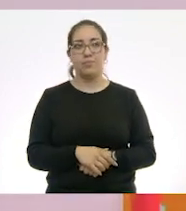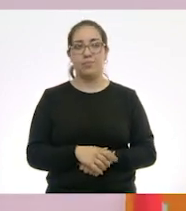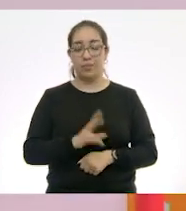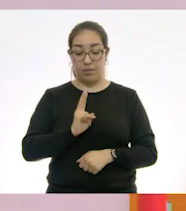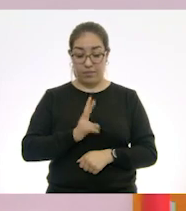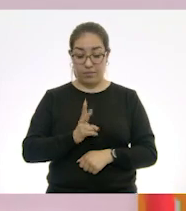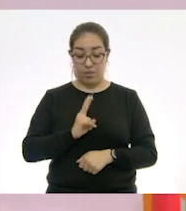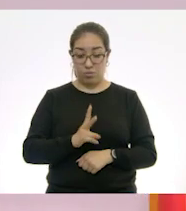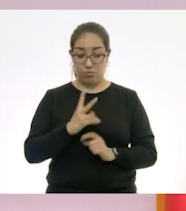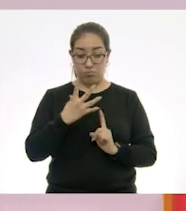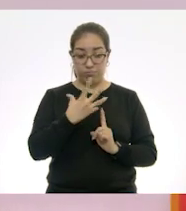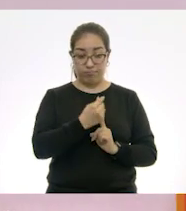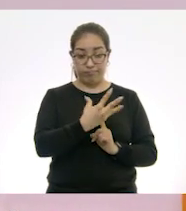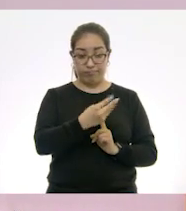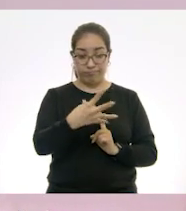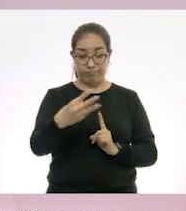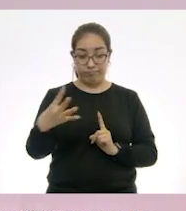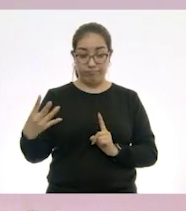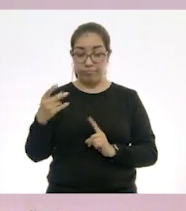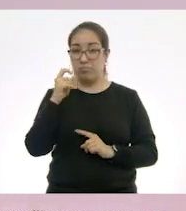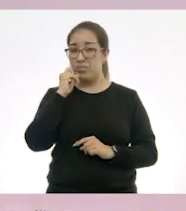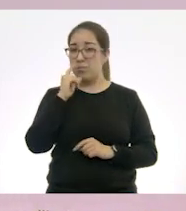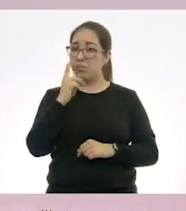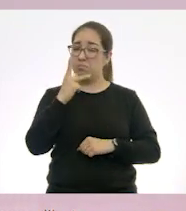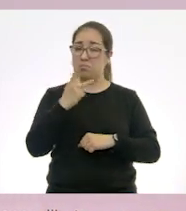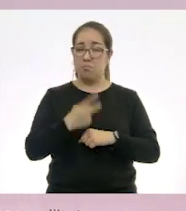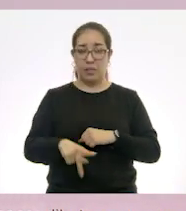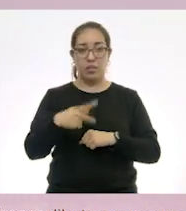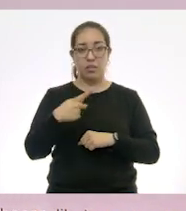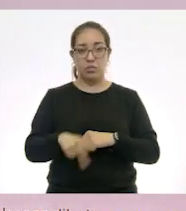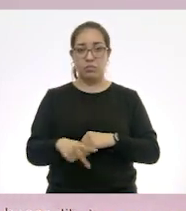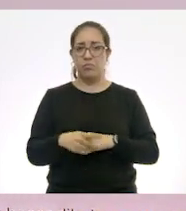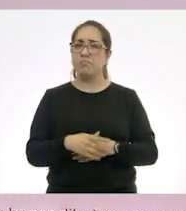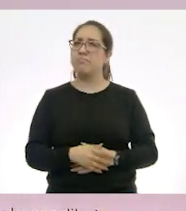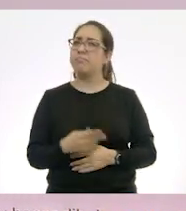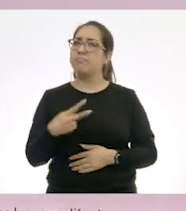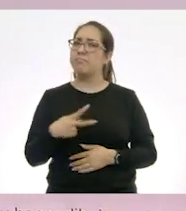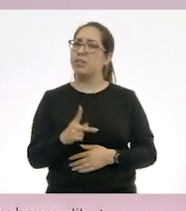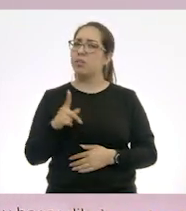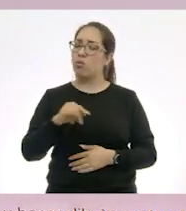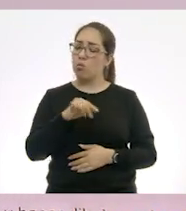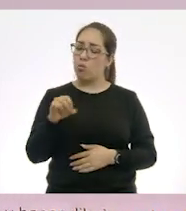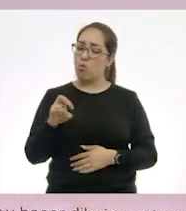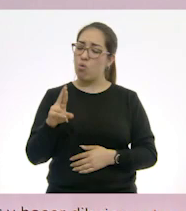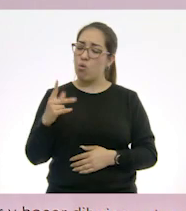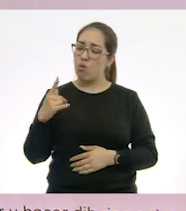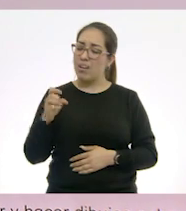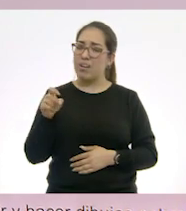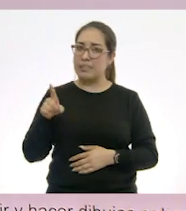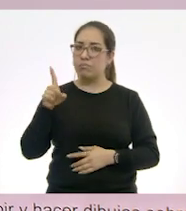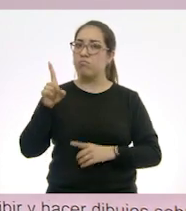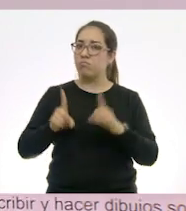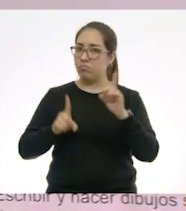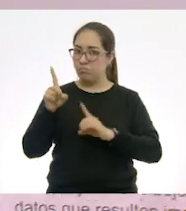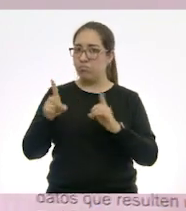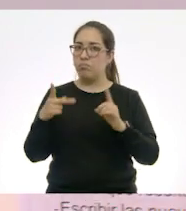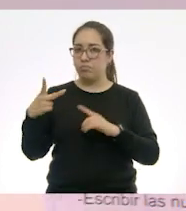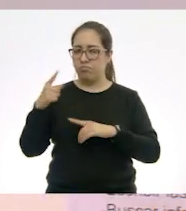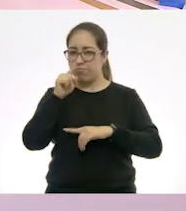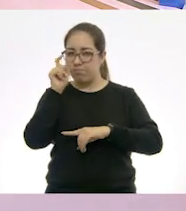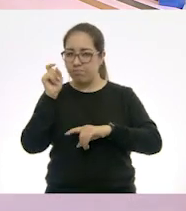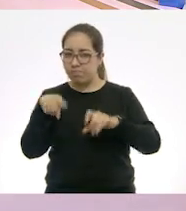muy contagioso y delicado. Pero Jorge tiene algunas dudas. Entonces, haríamos